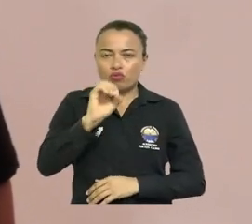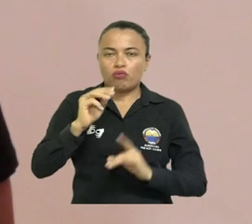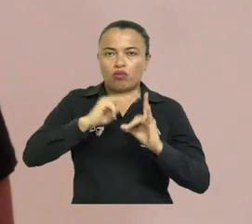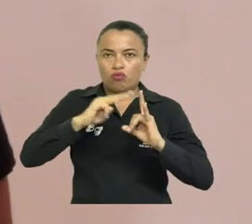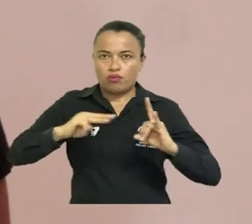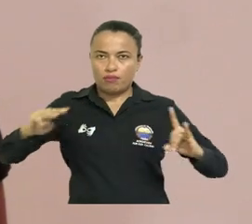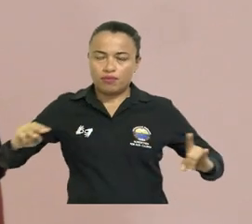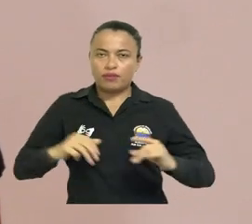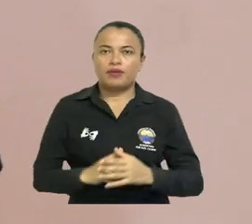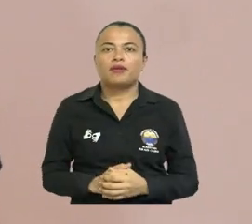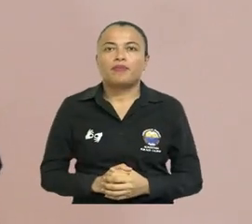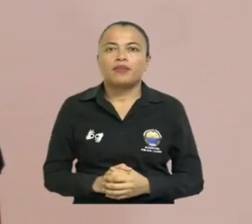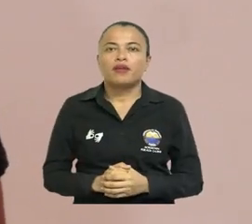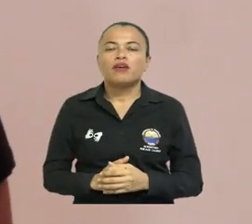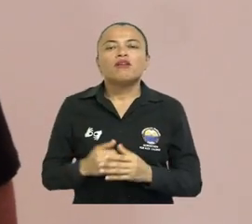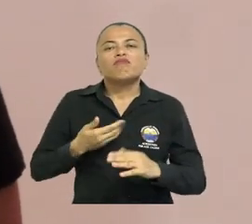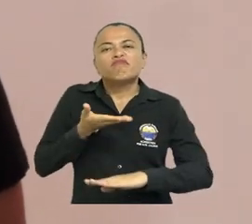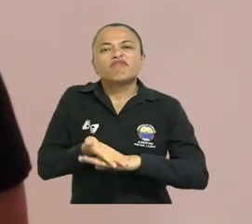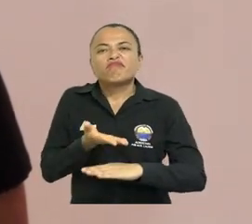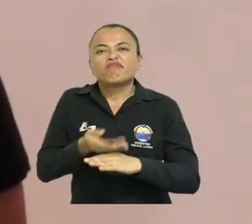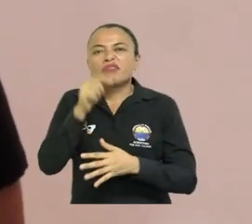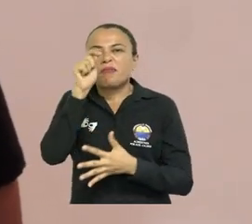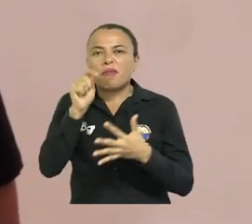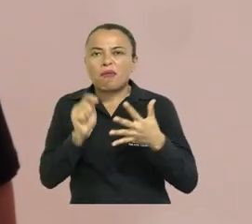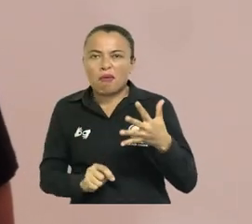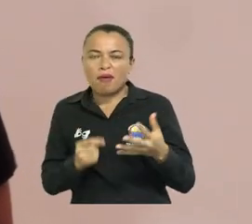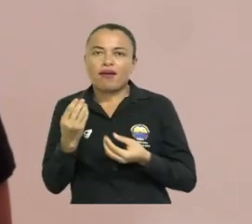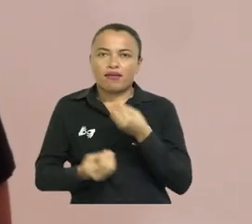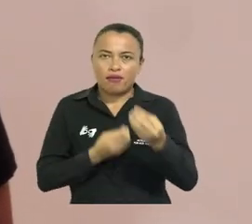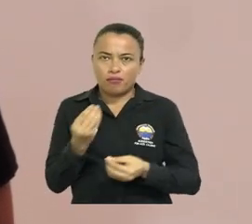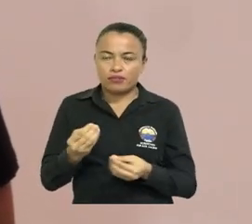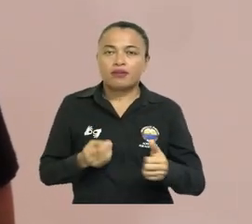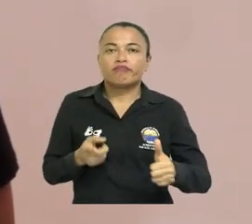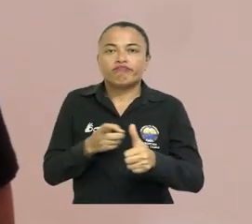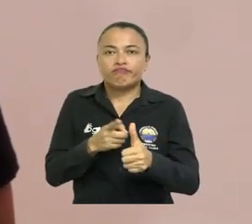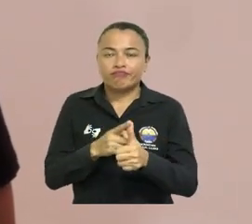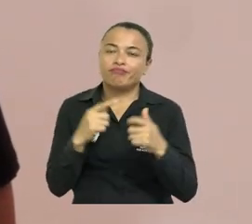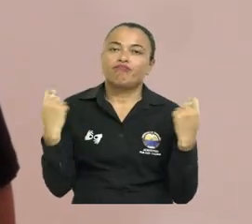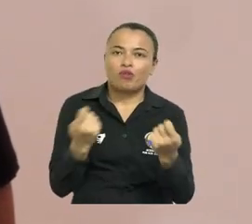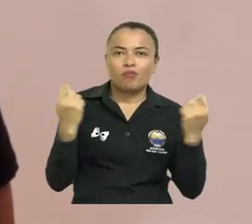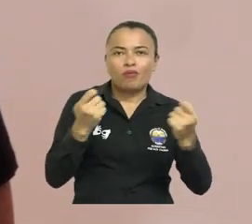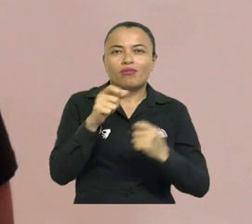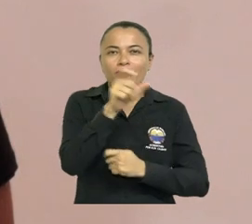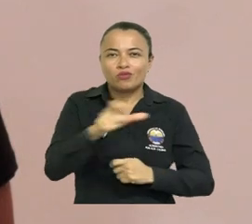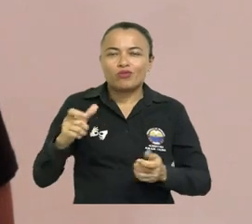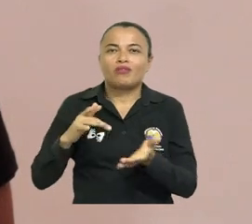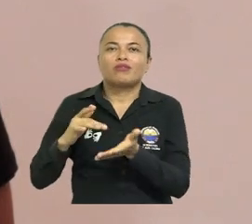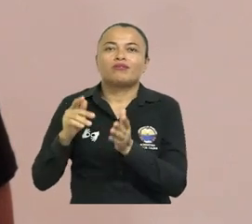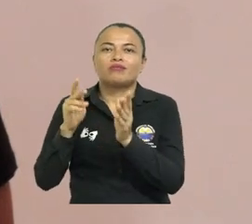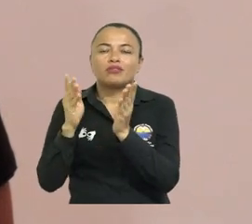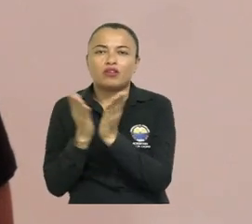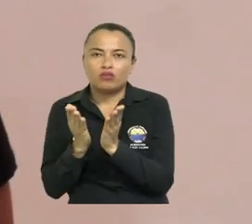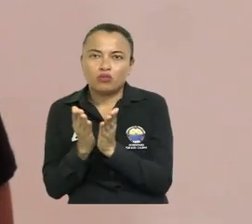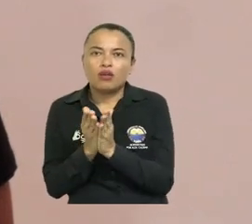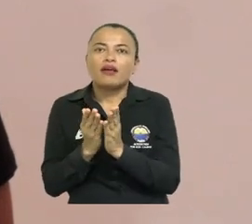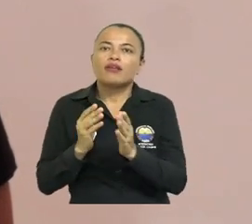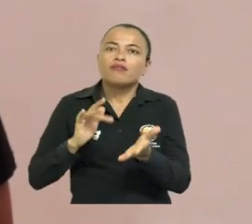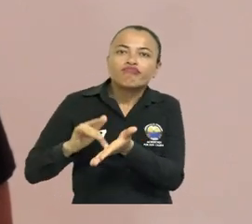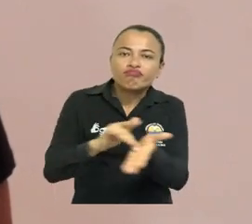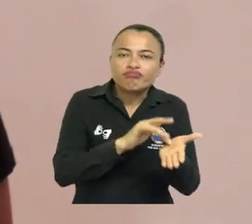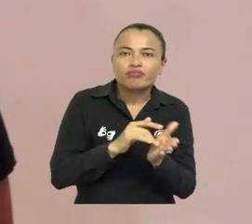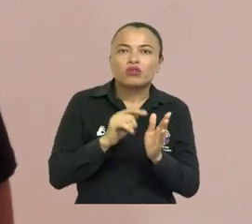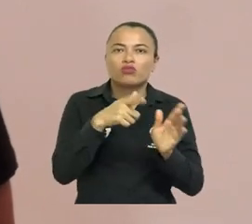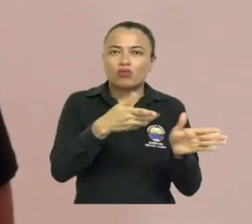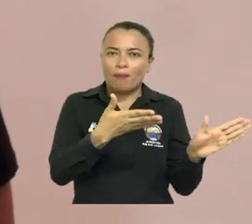Magdalena. Dentro de las propuestas que tenemos en el programa se encuentra promover la participación de los estudiantes en la actualización del plan de estudio del